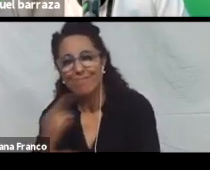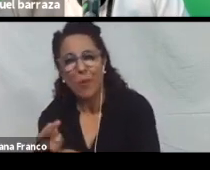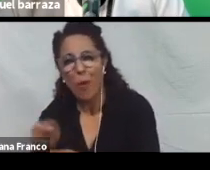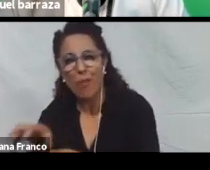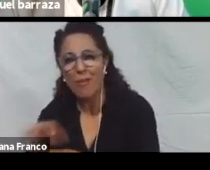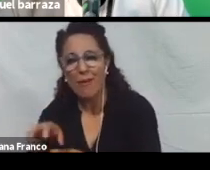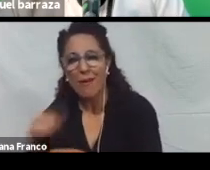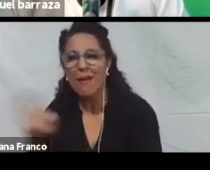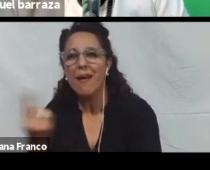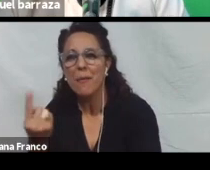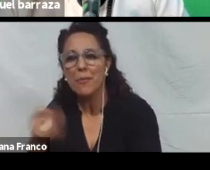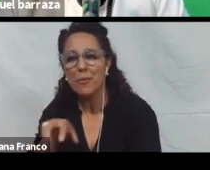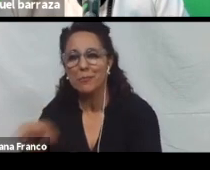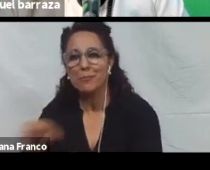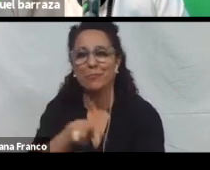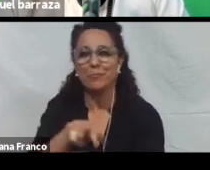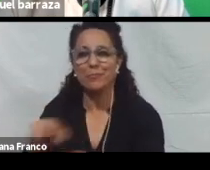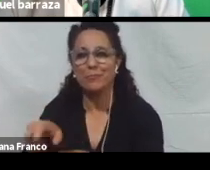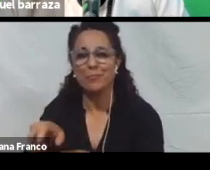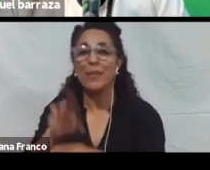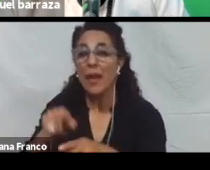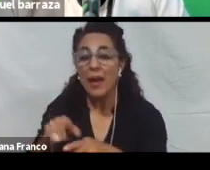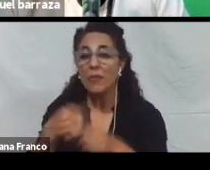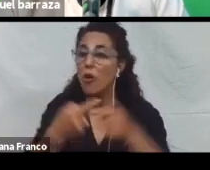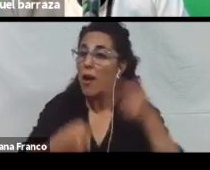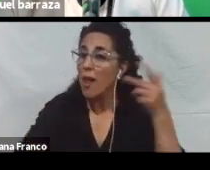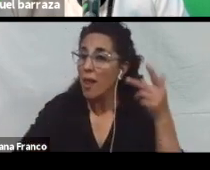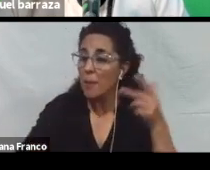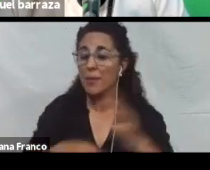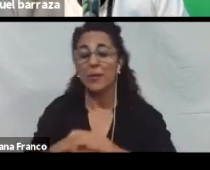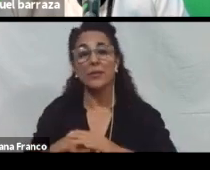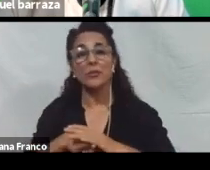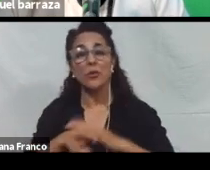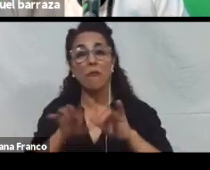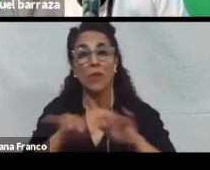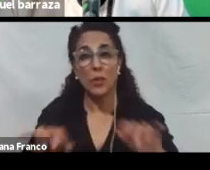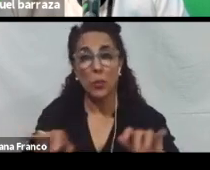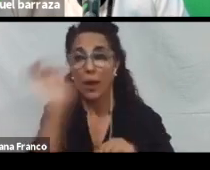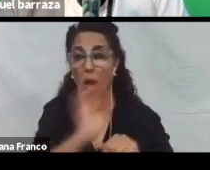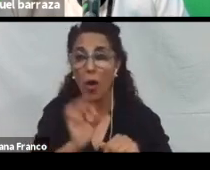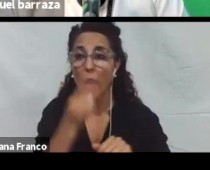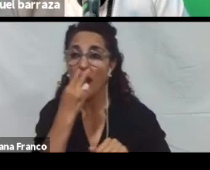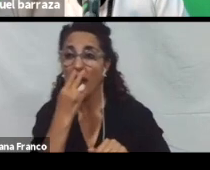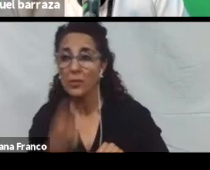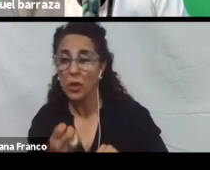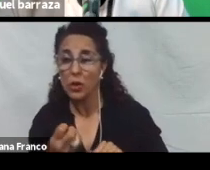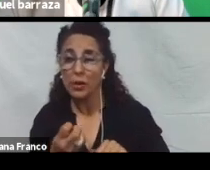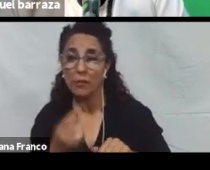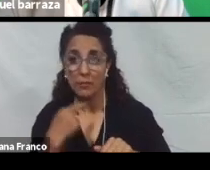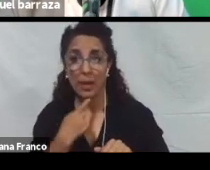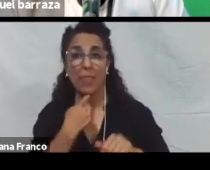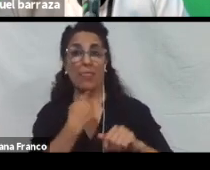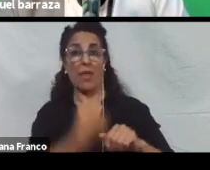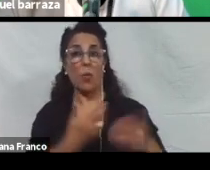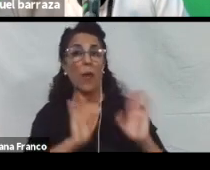Entonces. Cuando utilizamos. Estos elementos. Electrónicos. O virtuales. Tenemos que tener mucho en cuenta. Si hay muchísimos alumnos. Y el